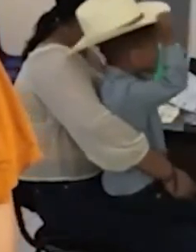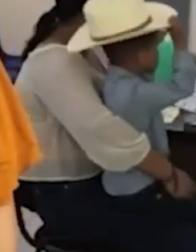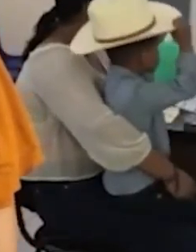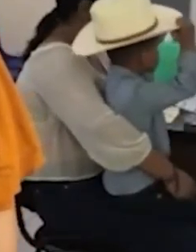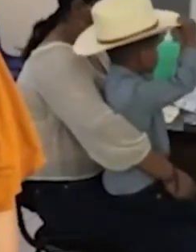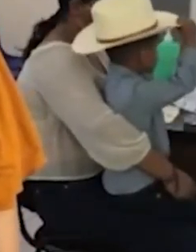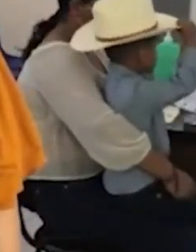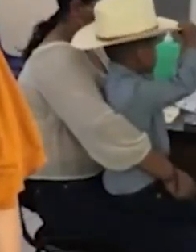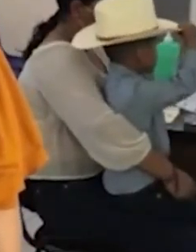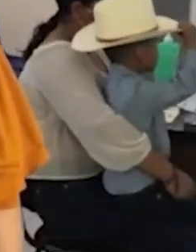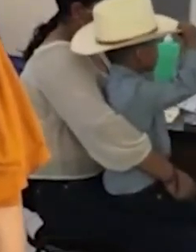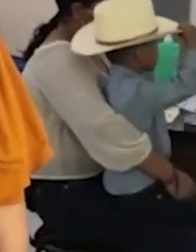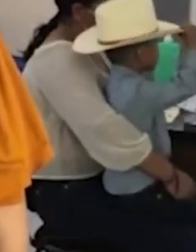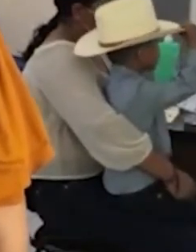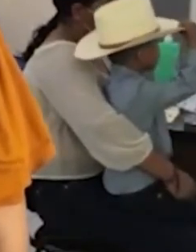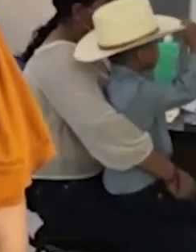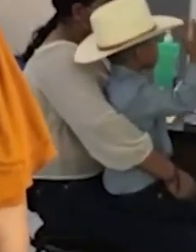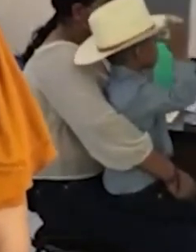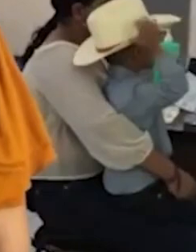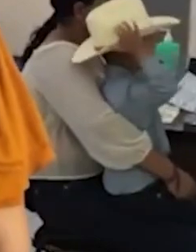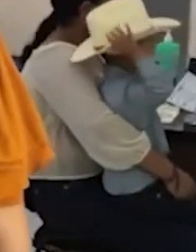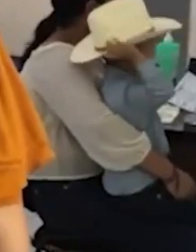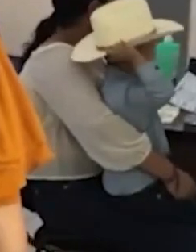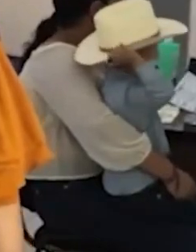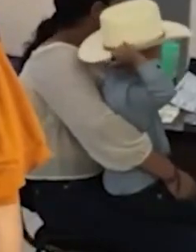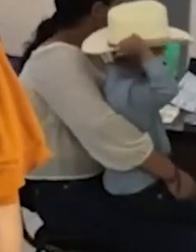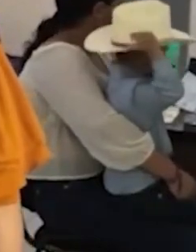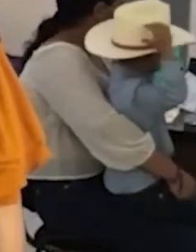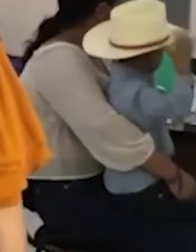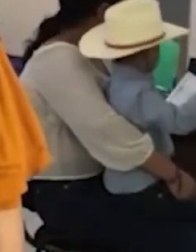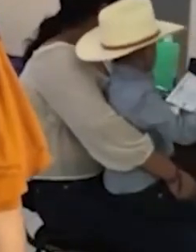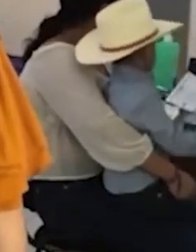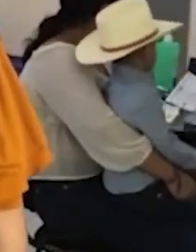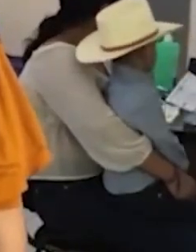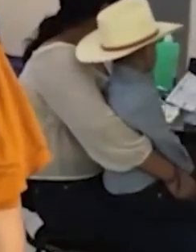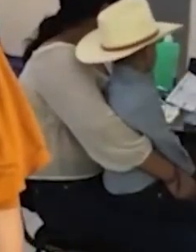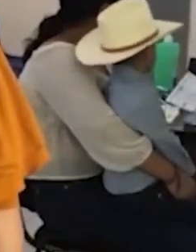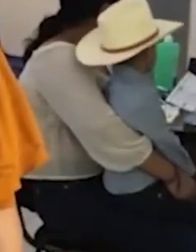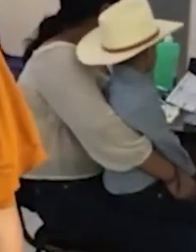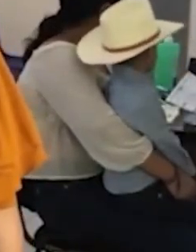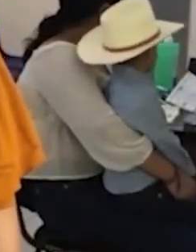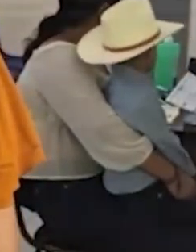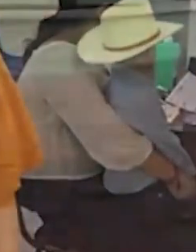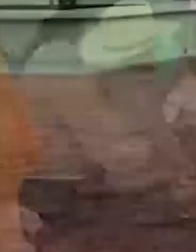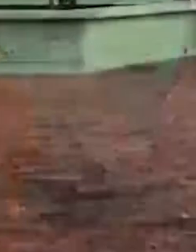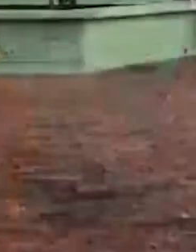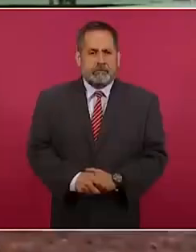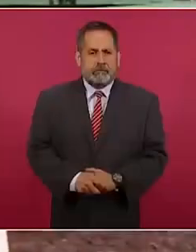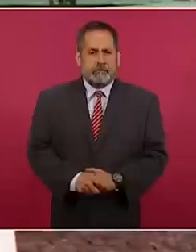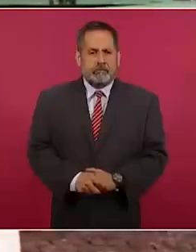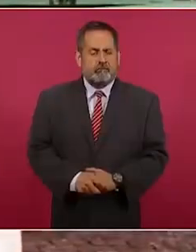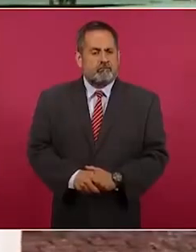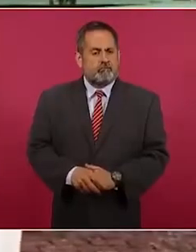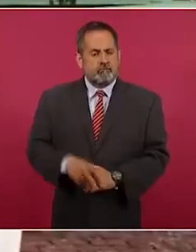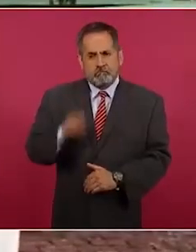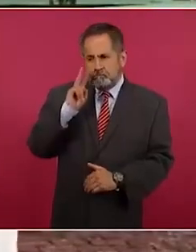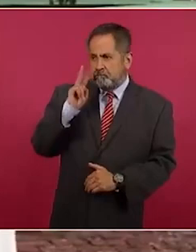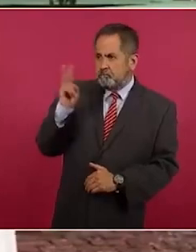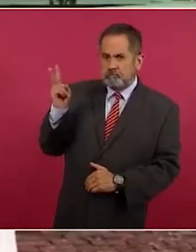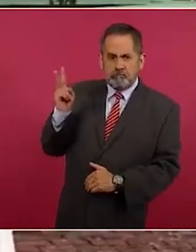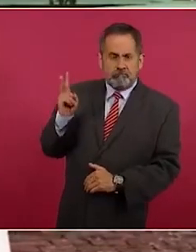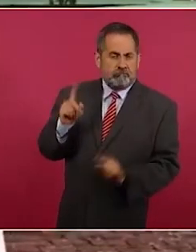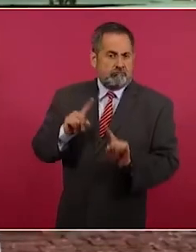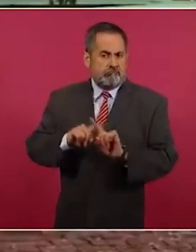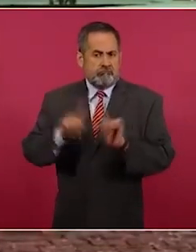el medicamento suficiente, el indicado, ya no tenemos que salir a comprarlo fuera. Estamos viendo de manera